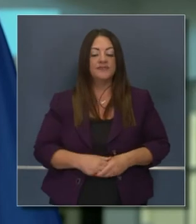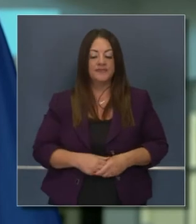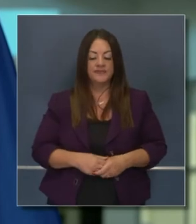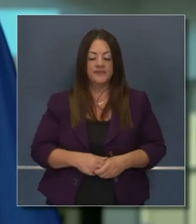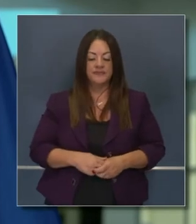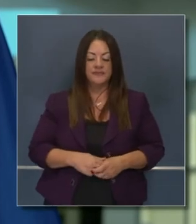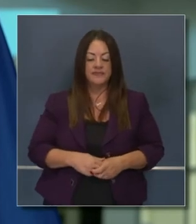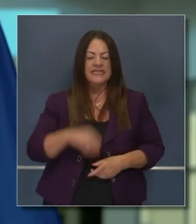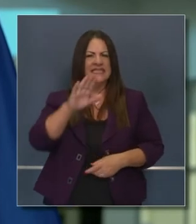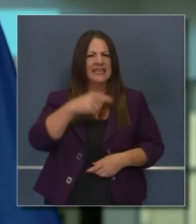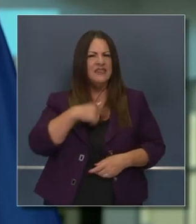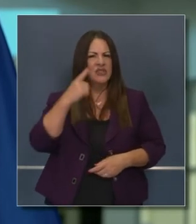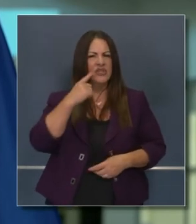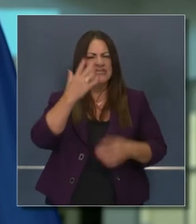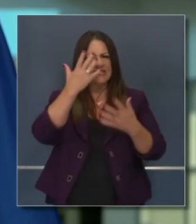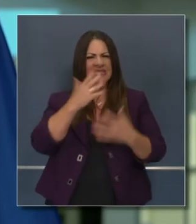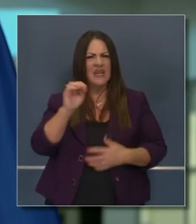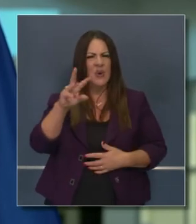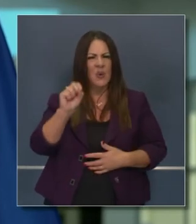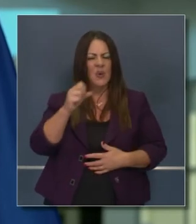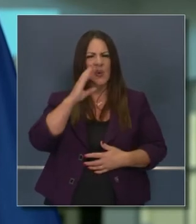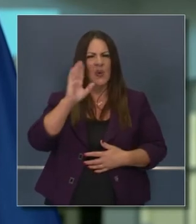¿Qué tal, gobernador?